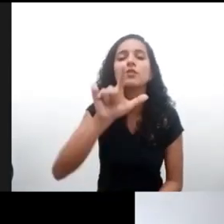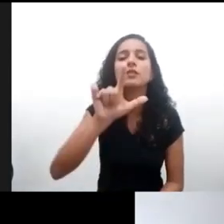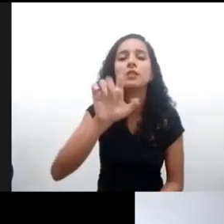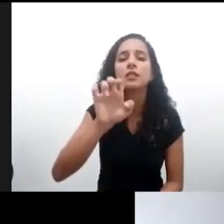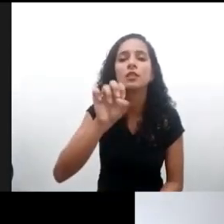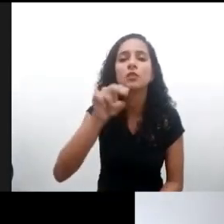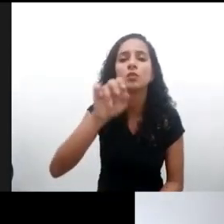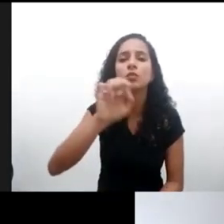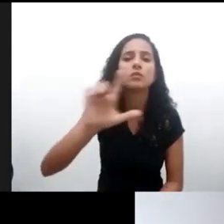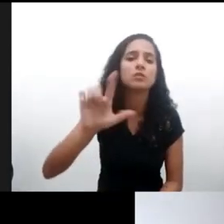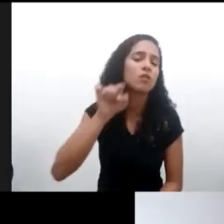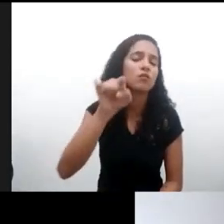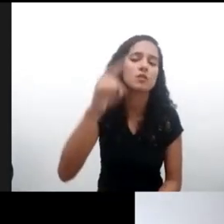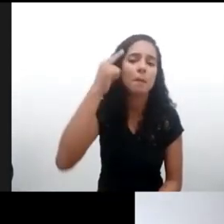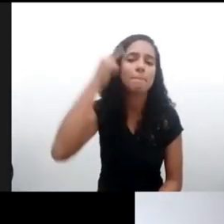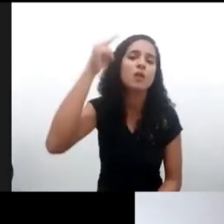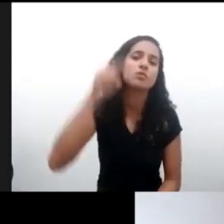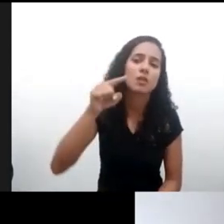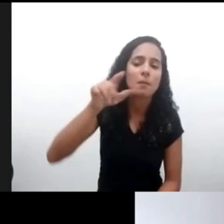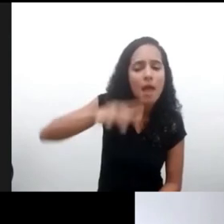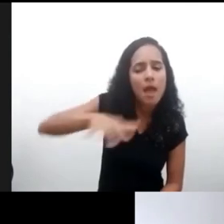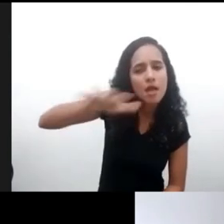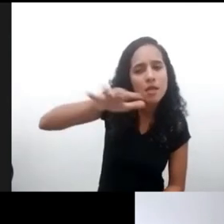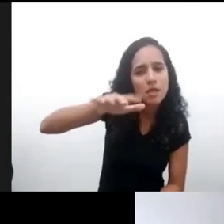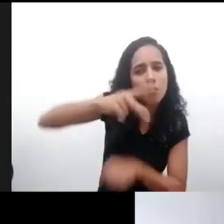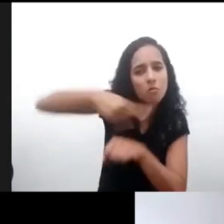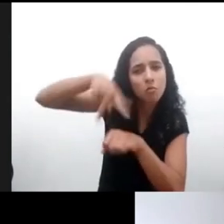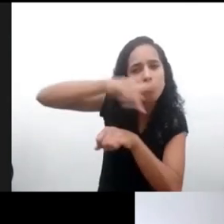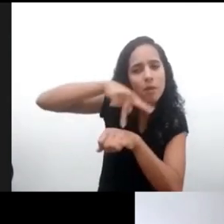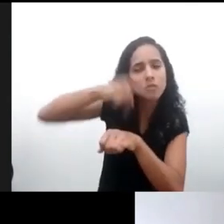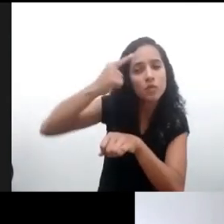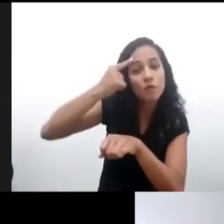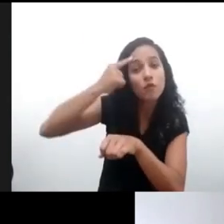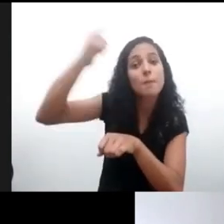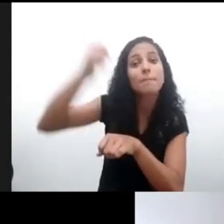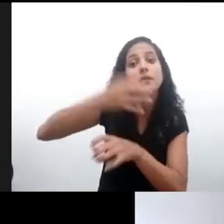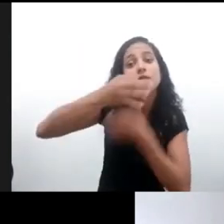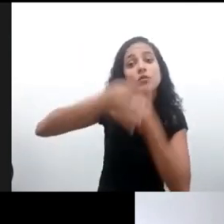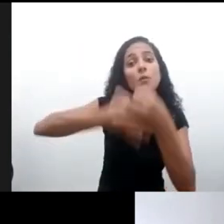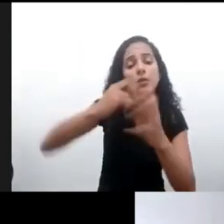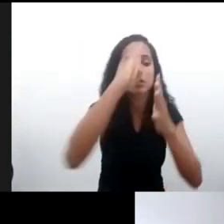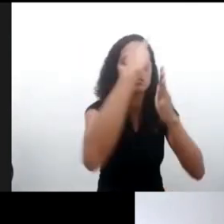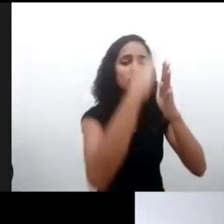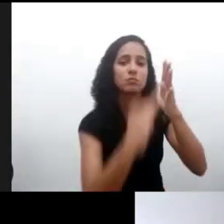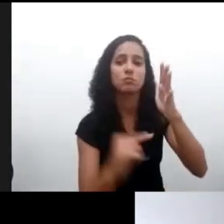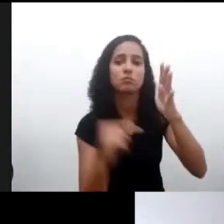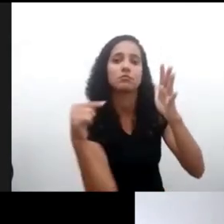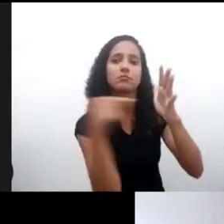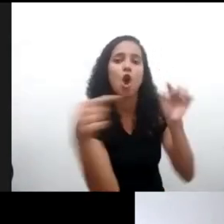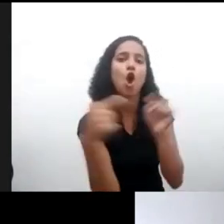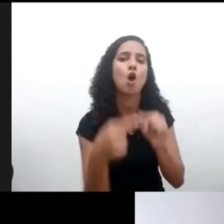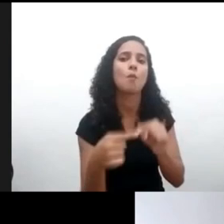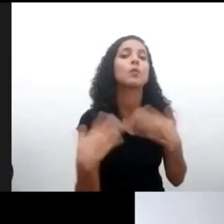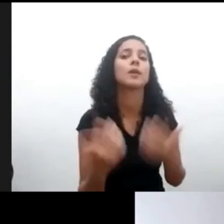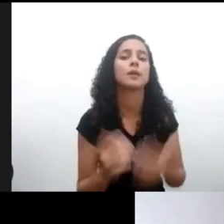niñas y adolescentes. Lionel, ¿qué resaltaría como punto central para la región y un país específico? Sí,